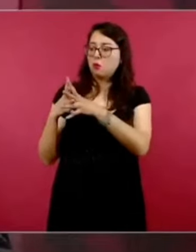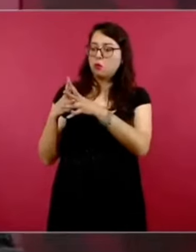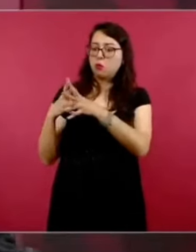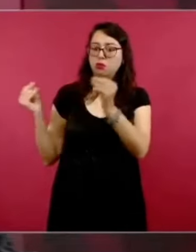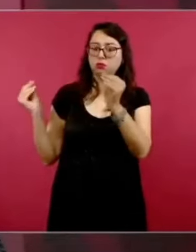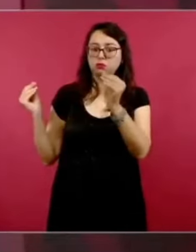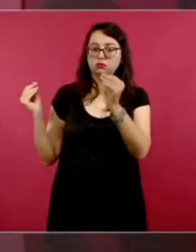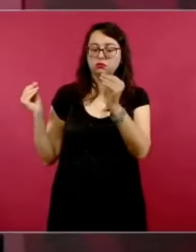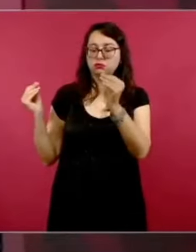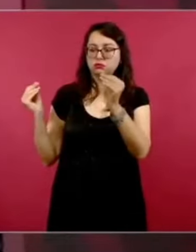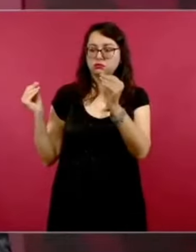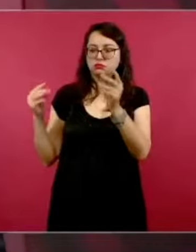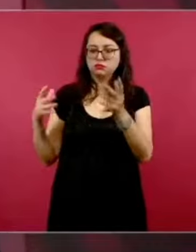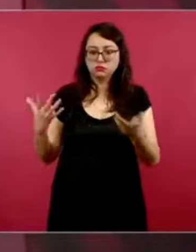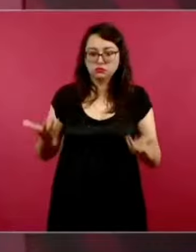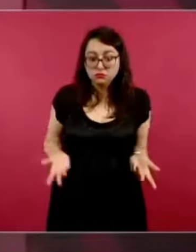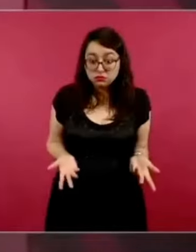saber de él,